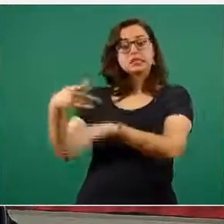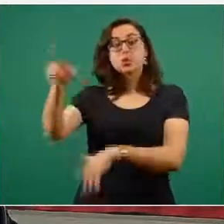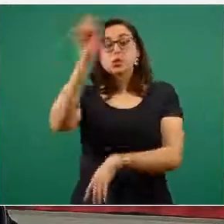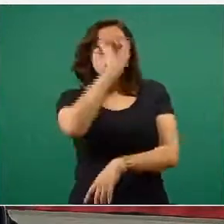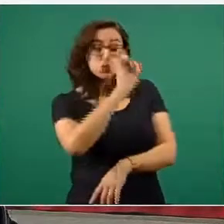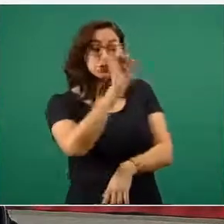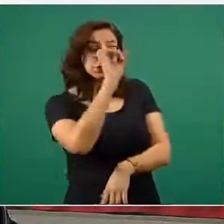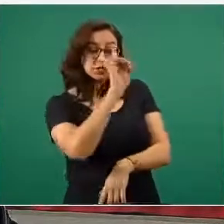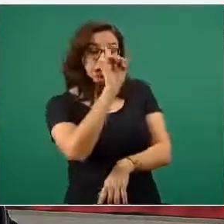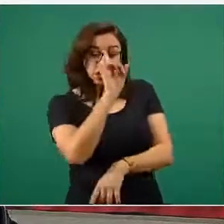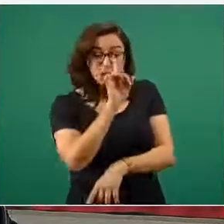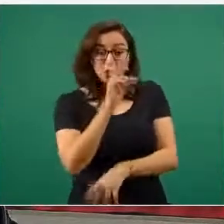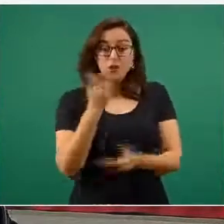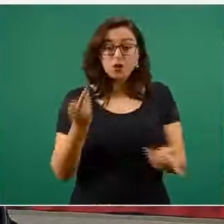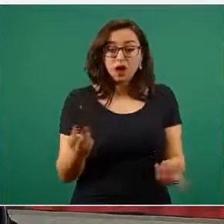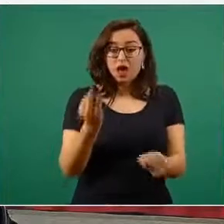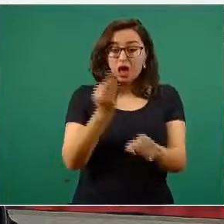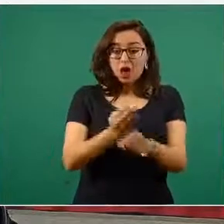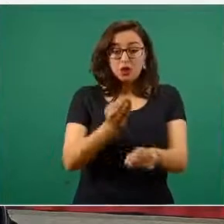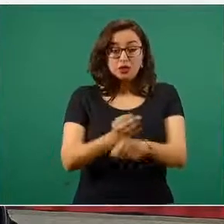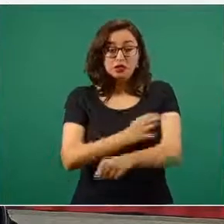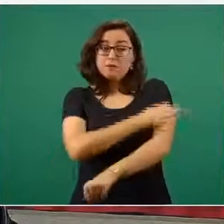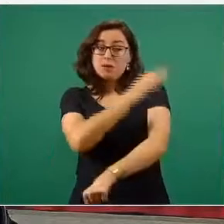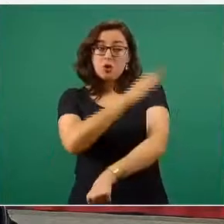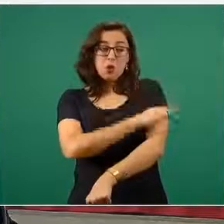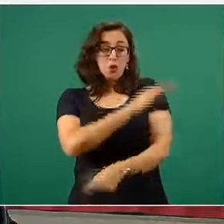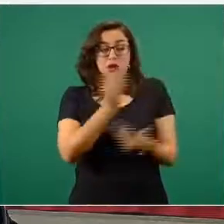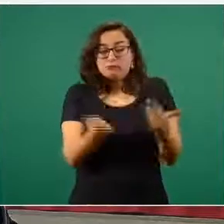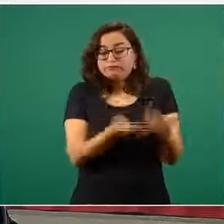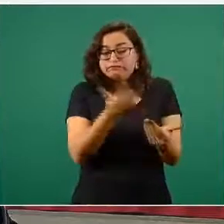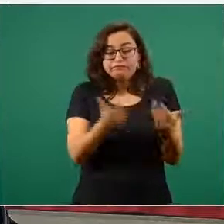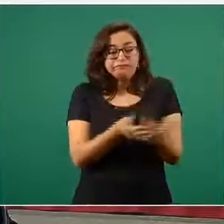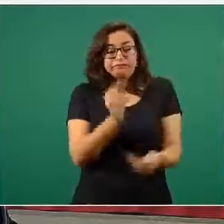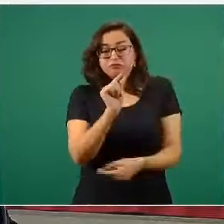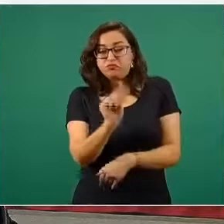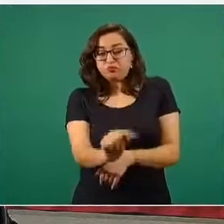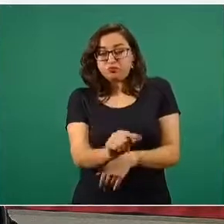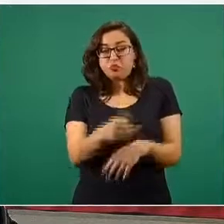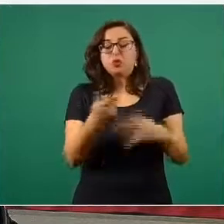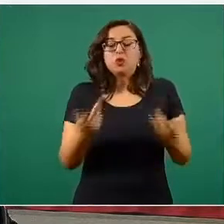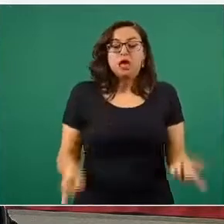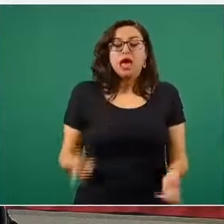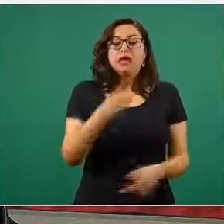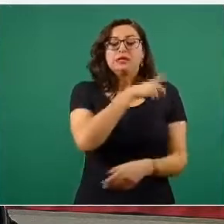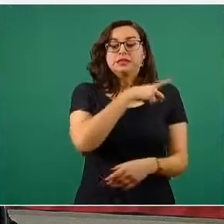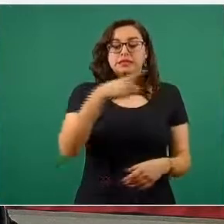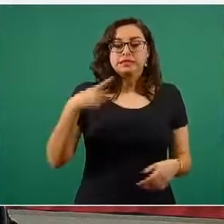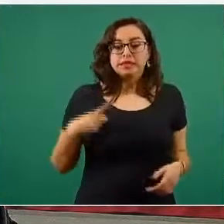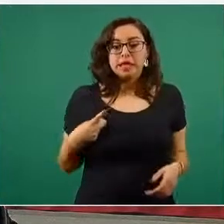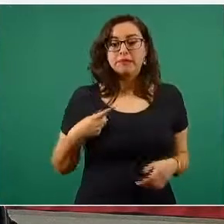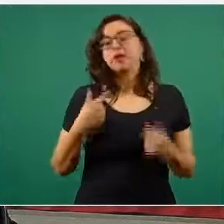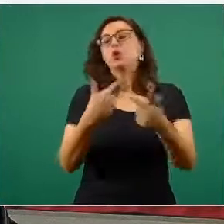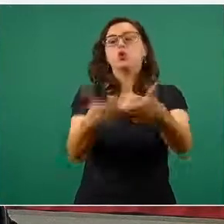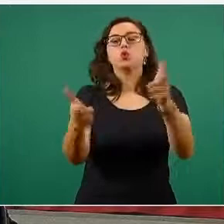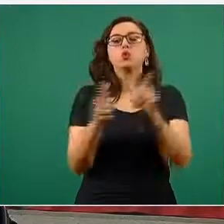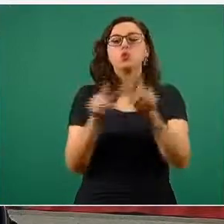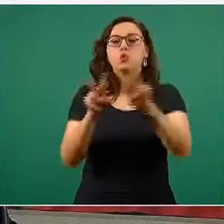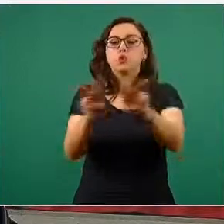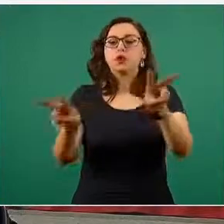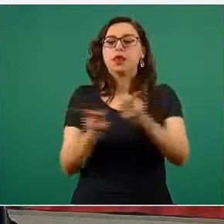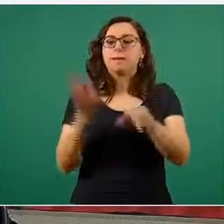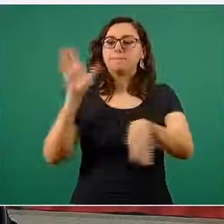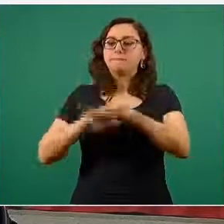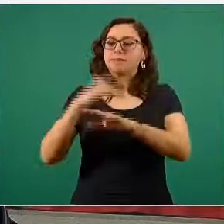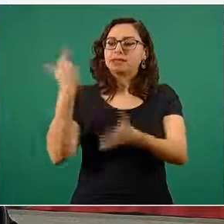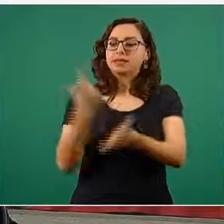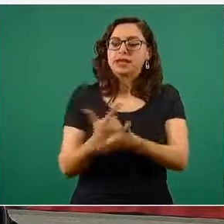la limitada disponibilidad de vacunas, también se puede dar y se debe dar atención a grupos de alto riesgo, que pueden